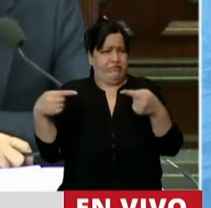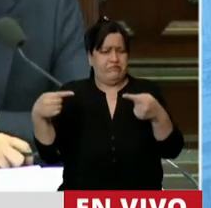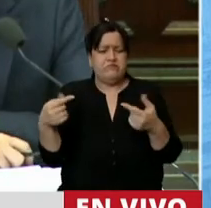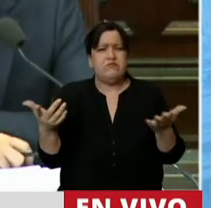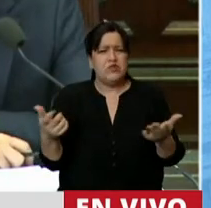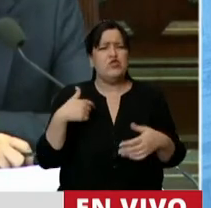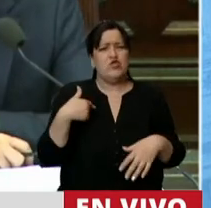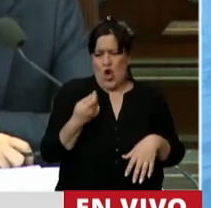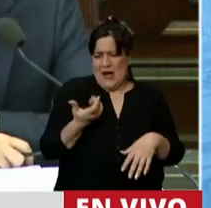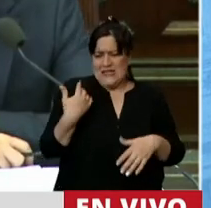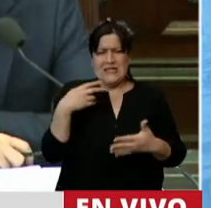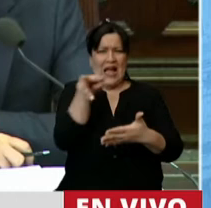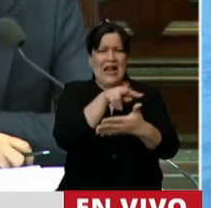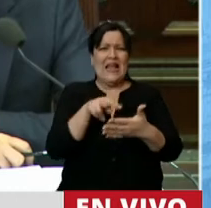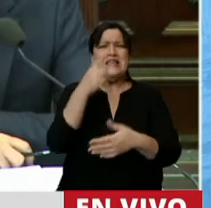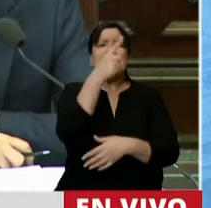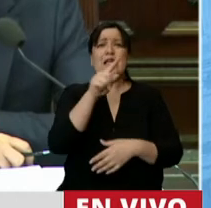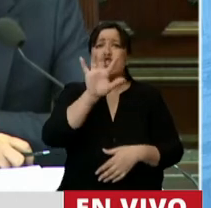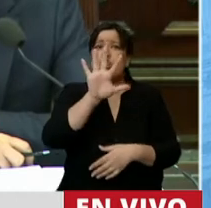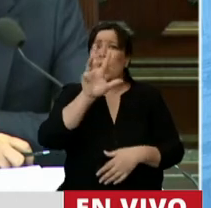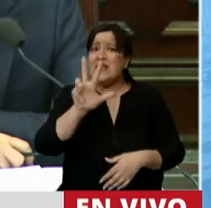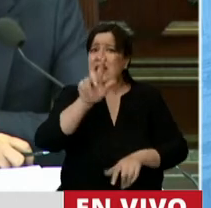leer 153 muertos,